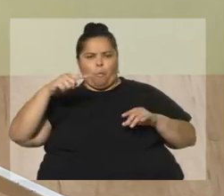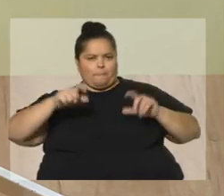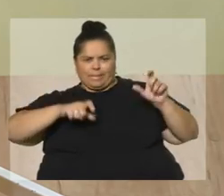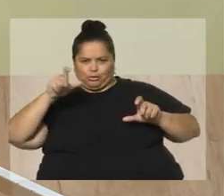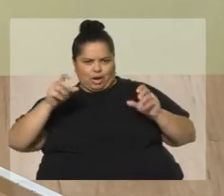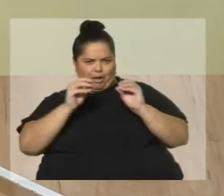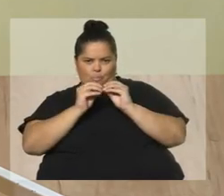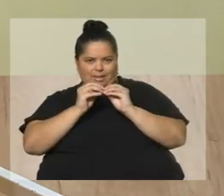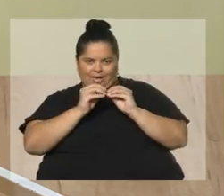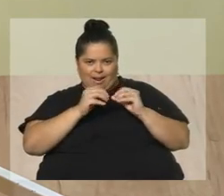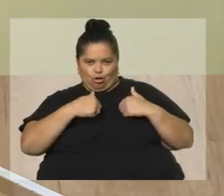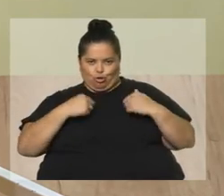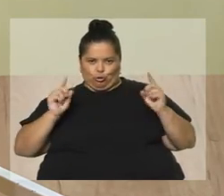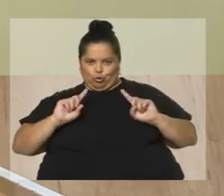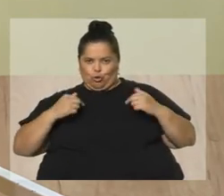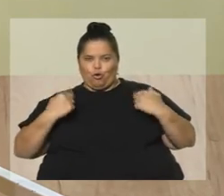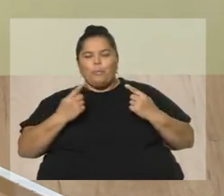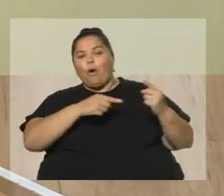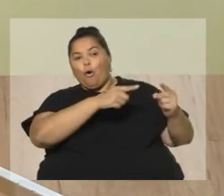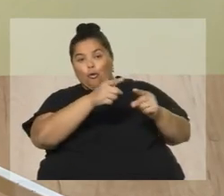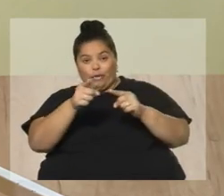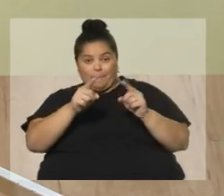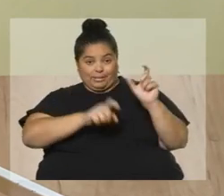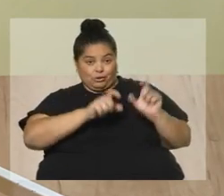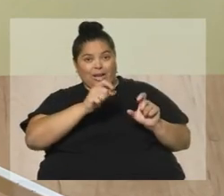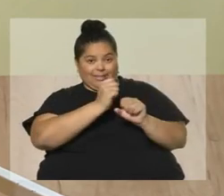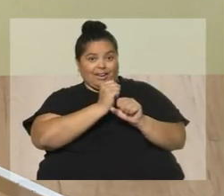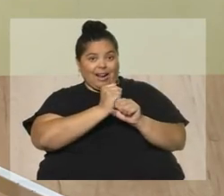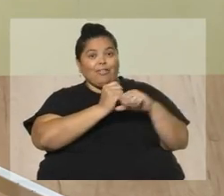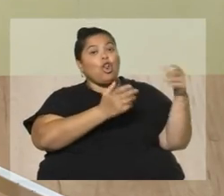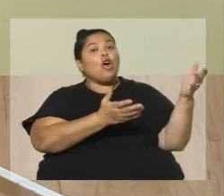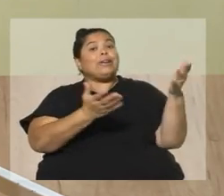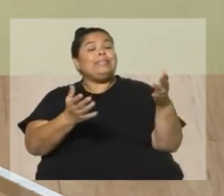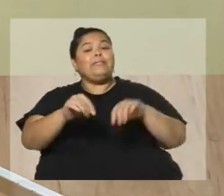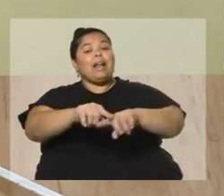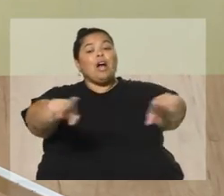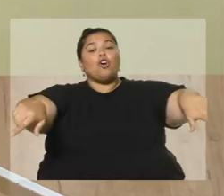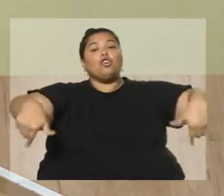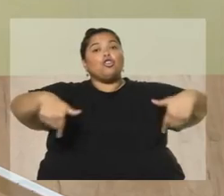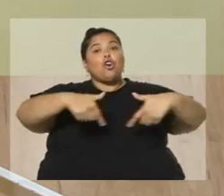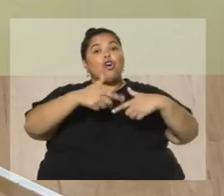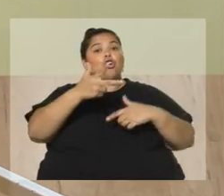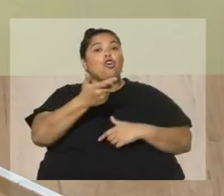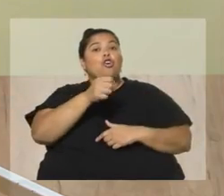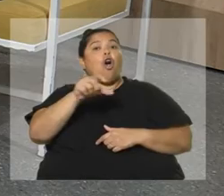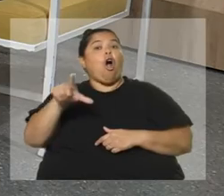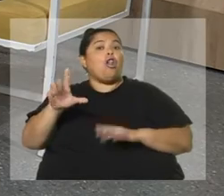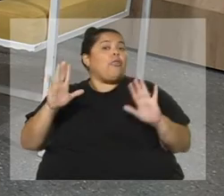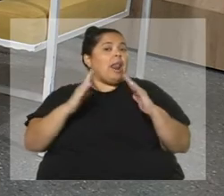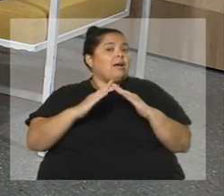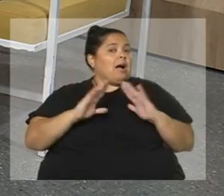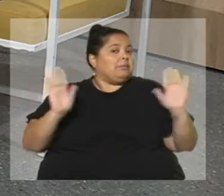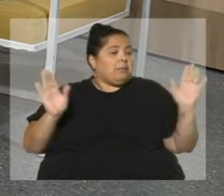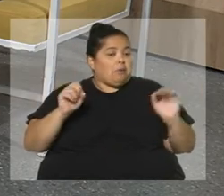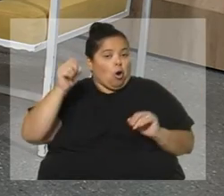compañeras que están allí cumpliendo esa función en el hall de la casa, ¿no? Es el hall de una casa. Donde vos